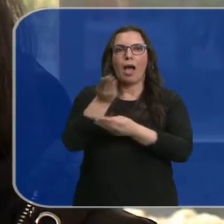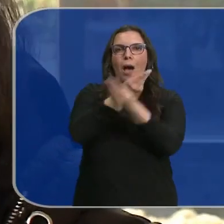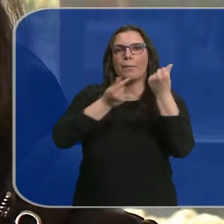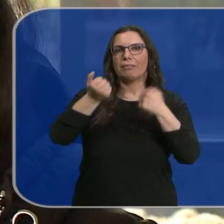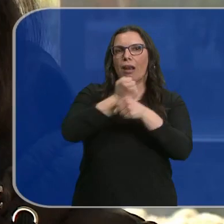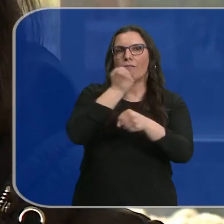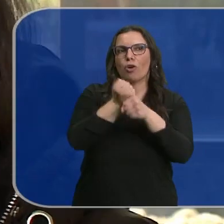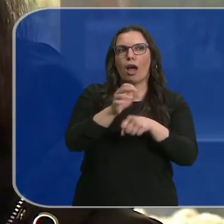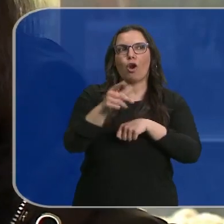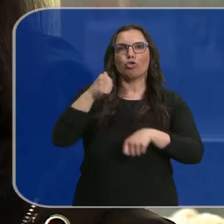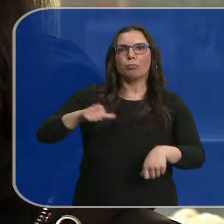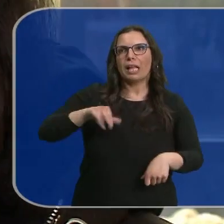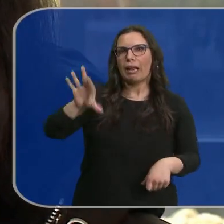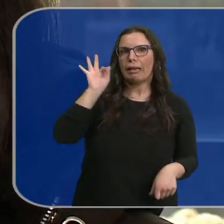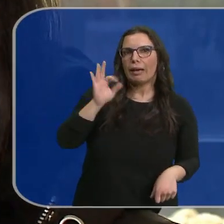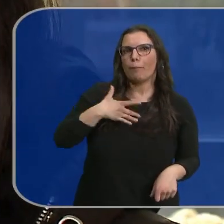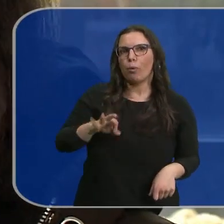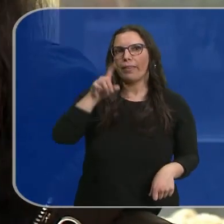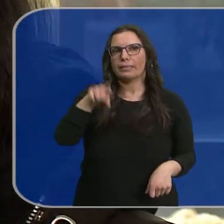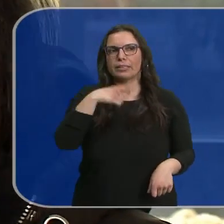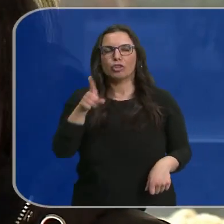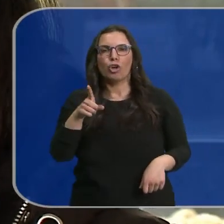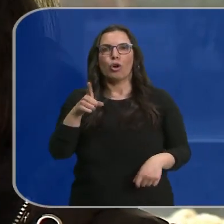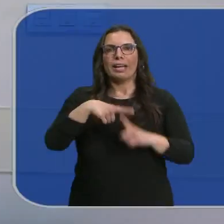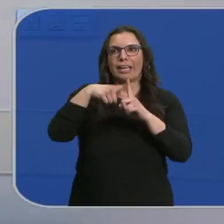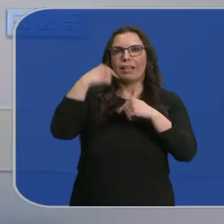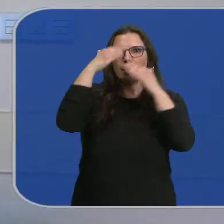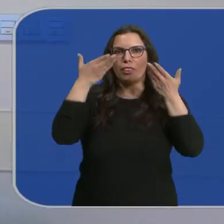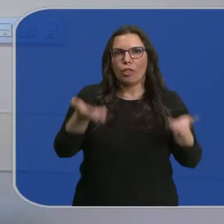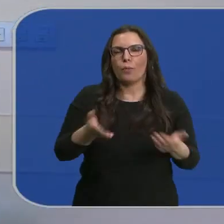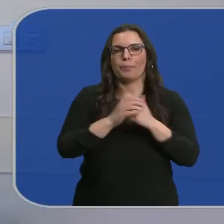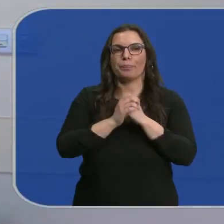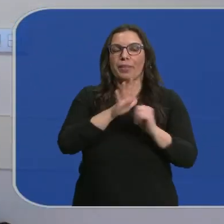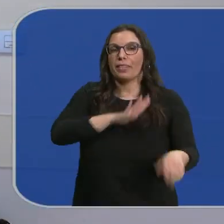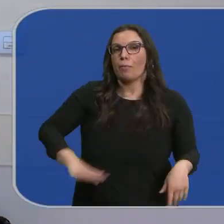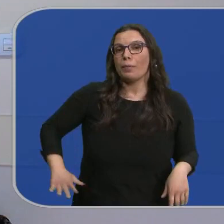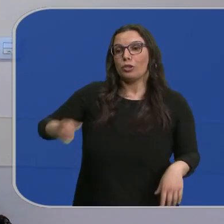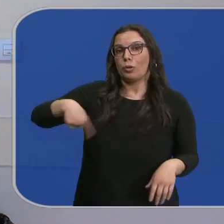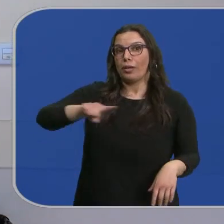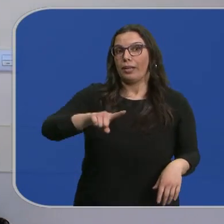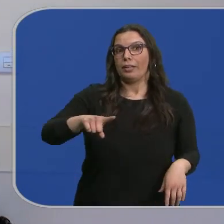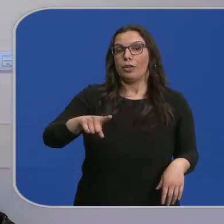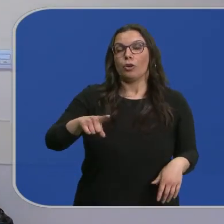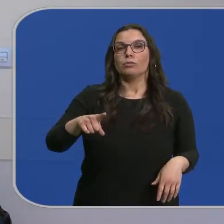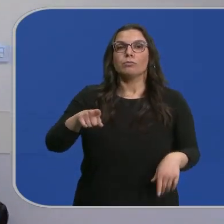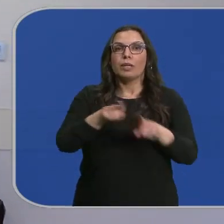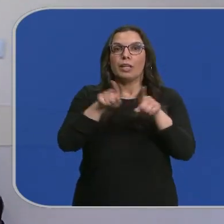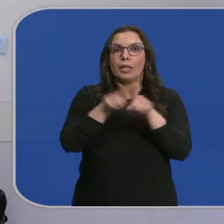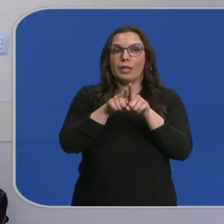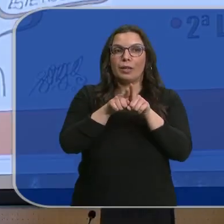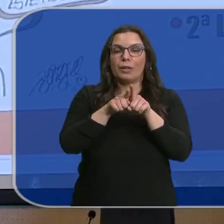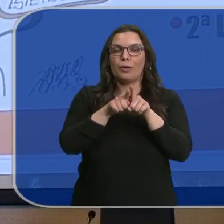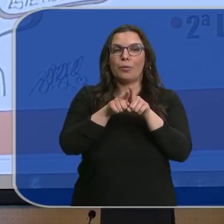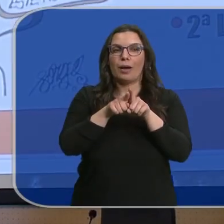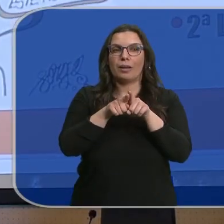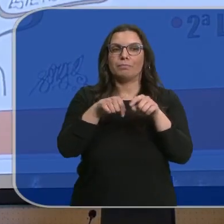el hospital que tú puedes elegir, el nivel asistencial. De momento son los residentes, como si de una viñeta de Forge